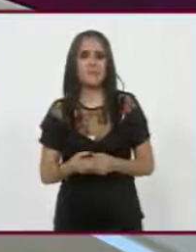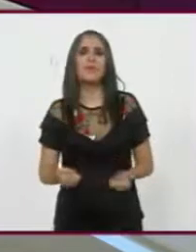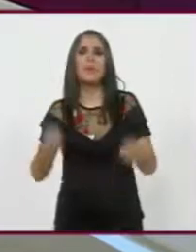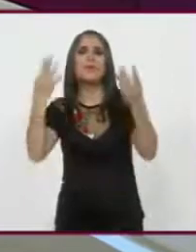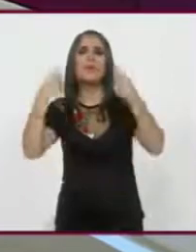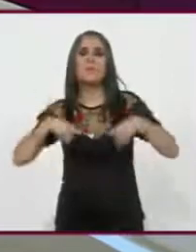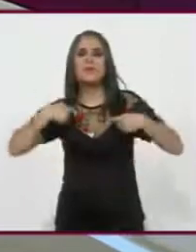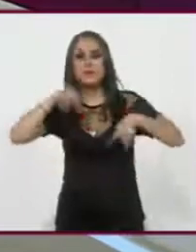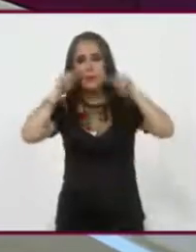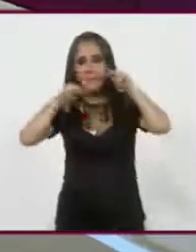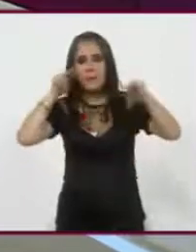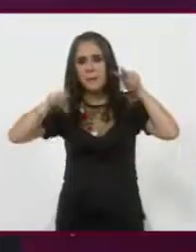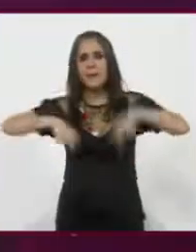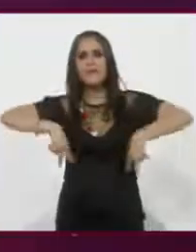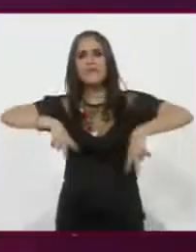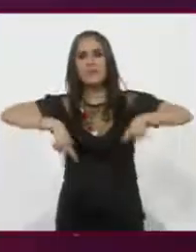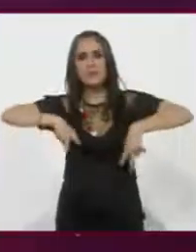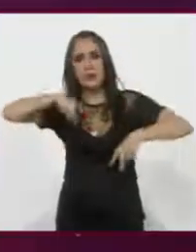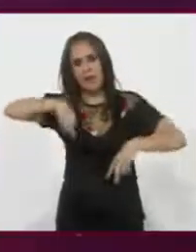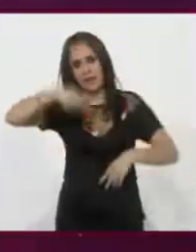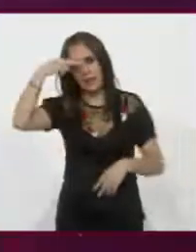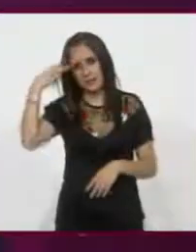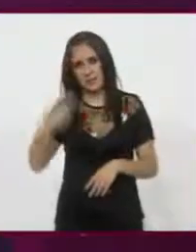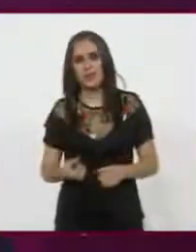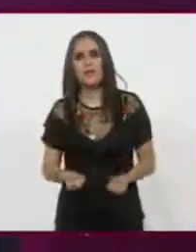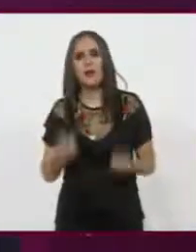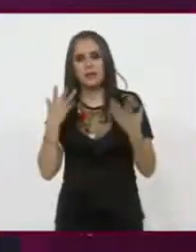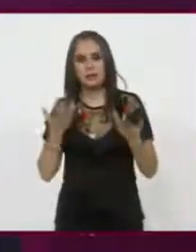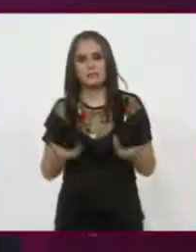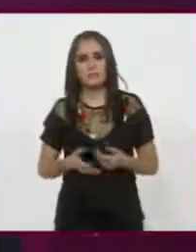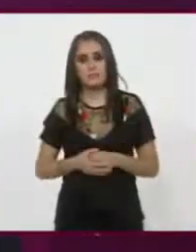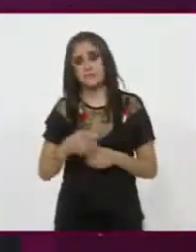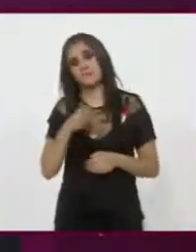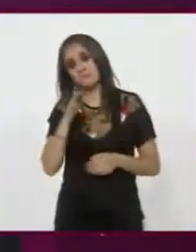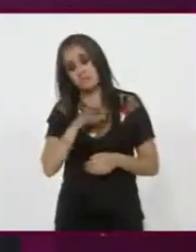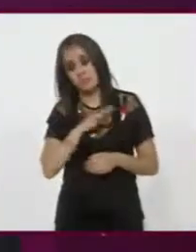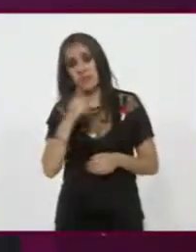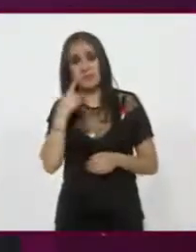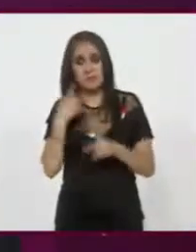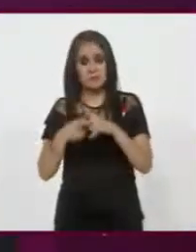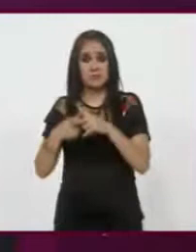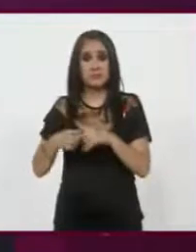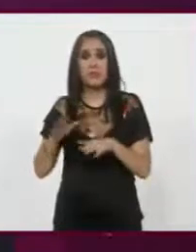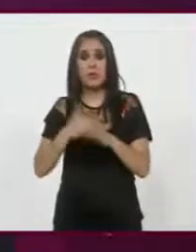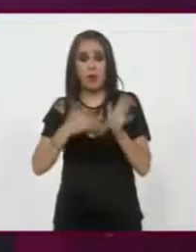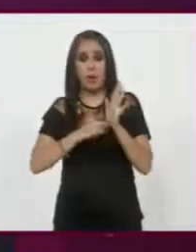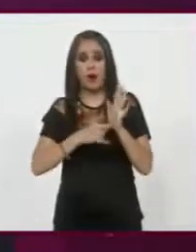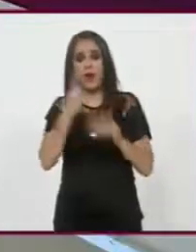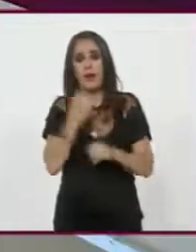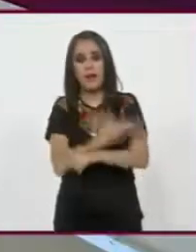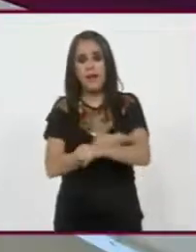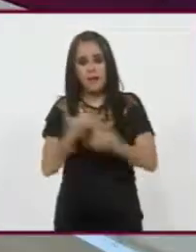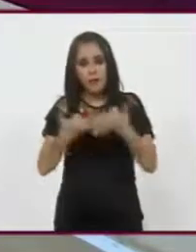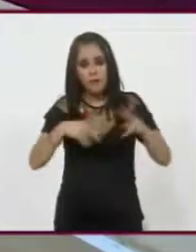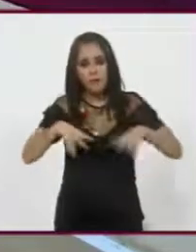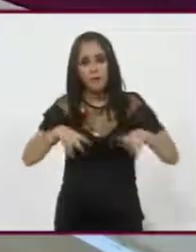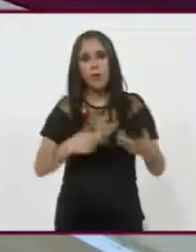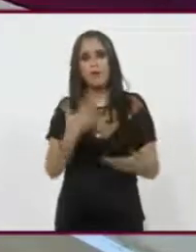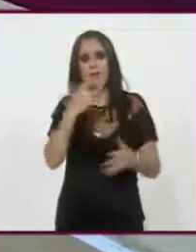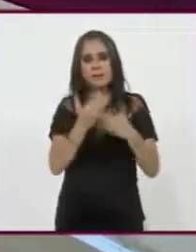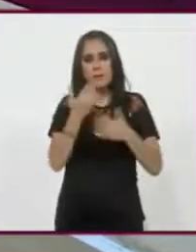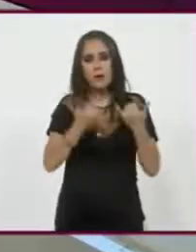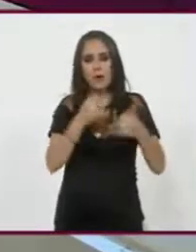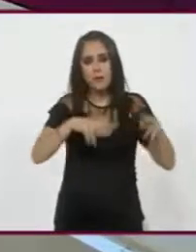gente estará viendo el fútbol en México? Buena medida, ¿no? Buena medida. Porque mírate los horarios, ¿no? Una de la tarde. Lo podemos